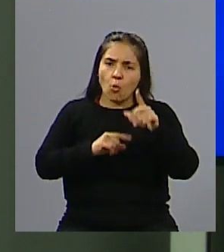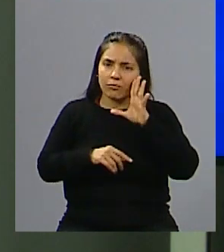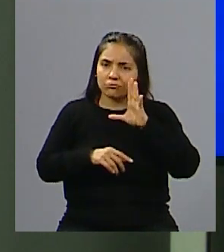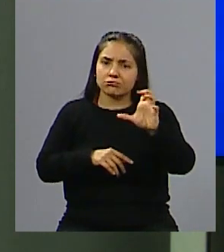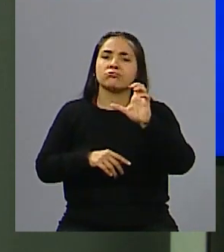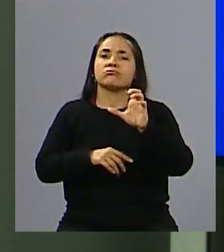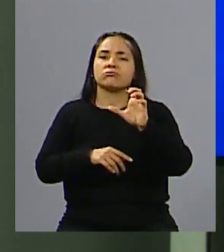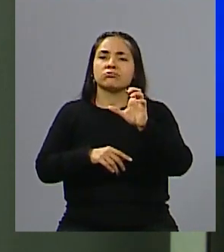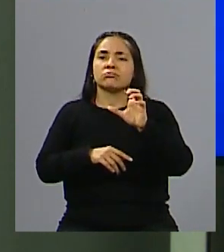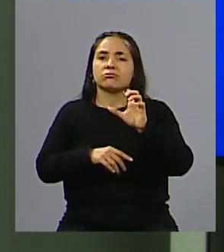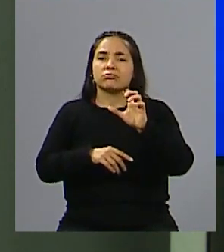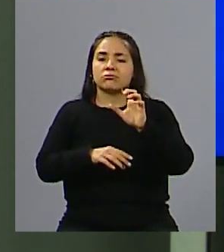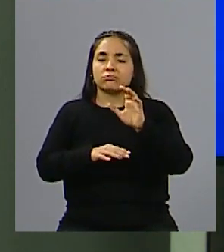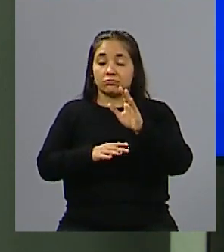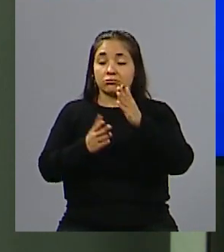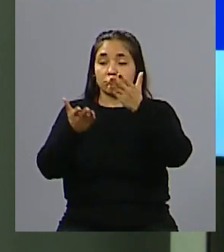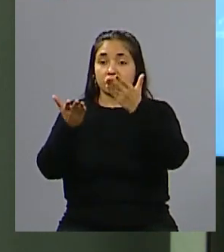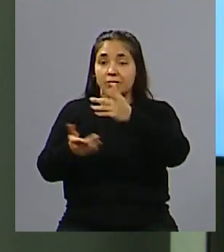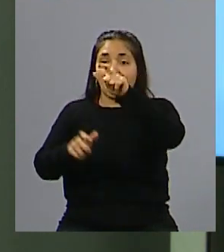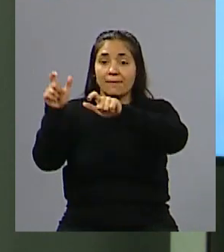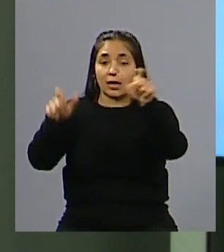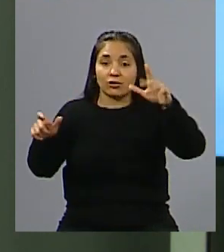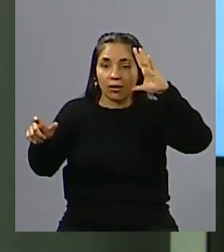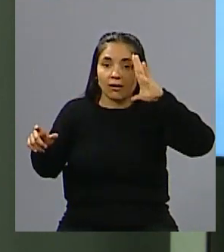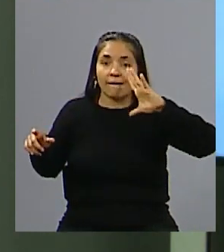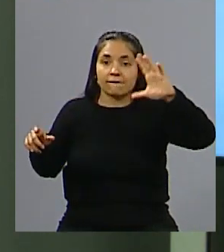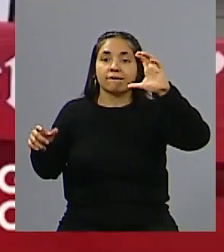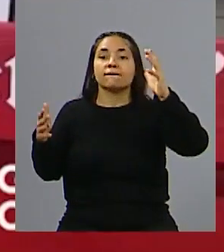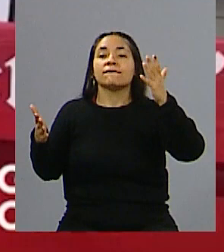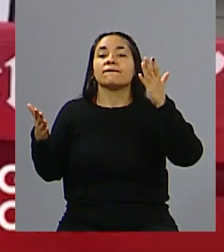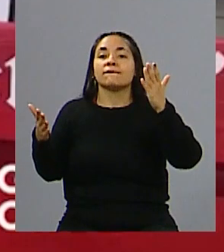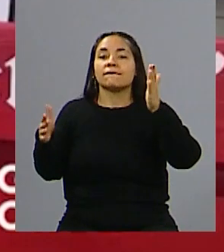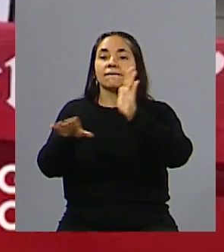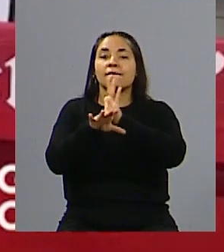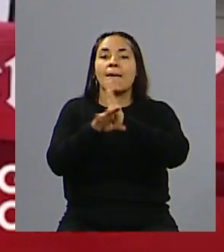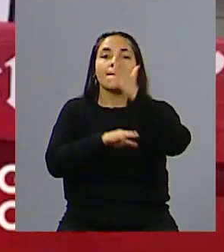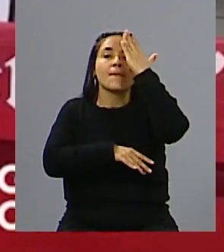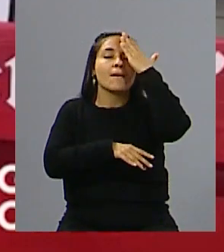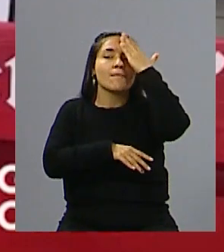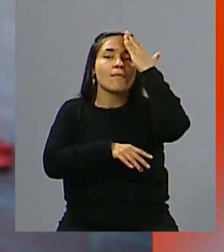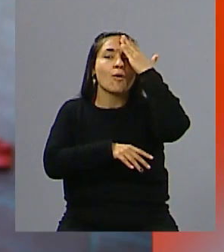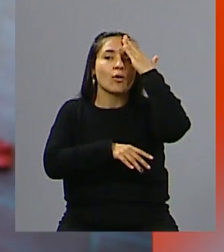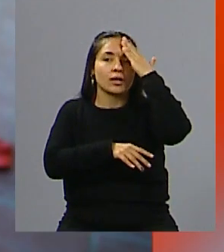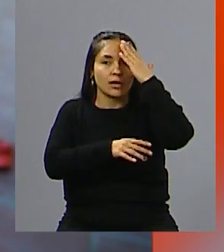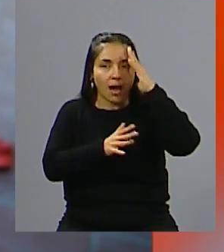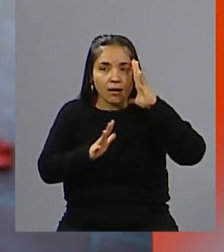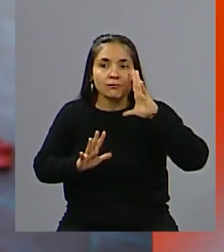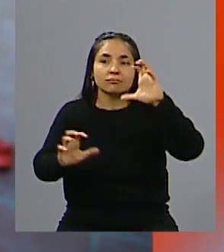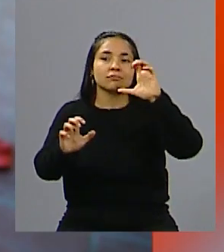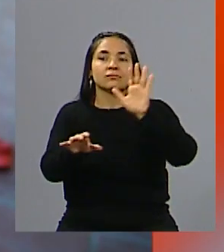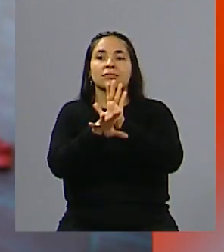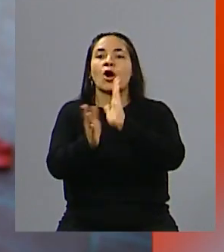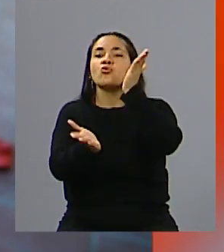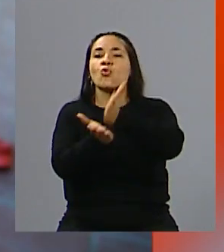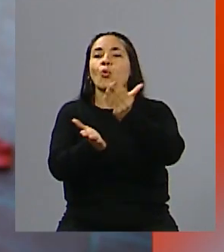recordar también para esta cuestión de ejercer la memoria, esto de el nunca más